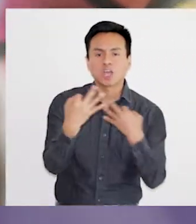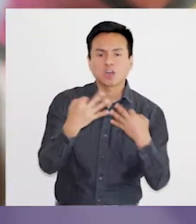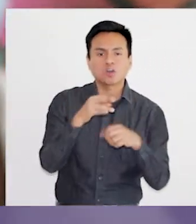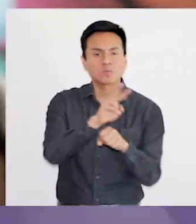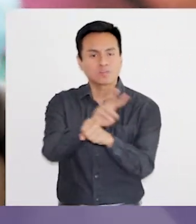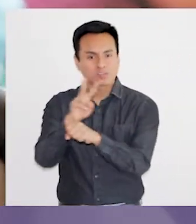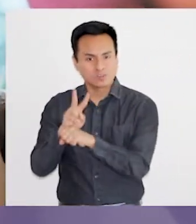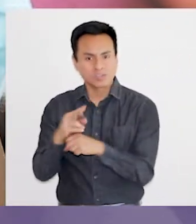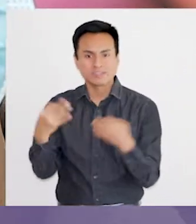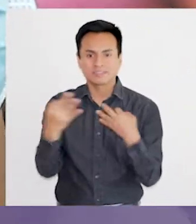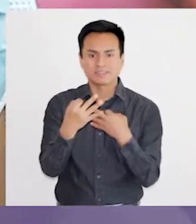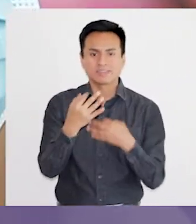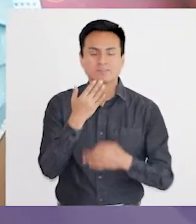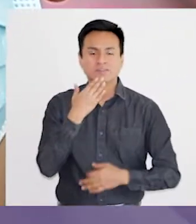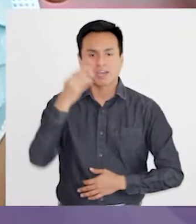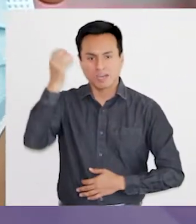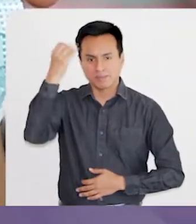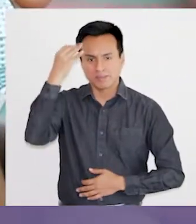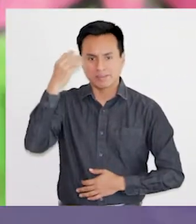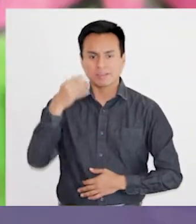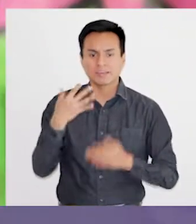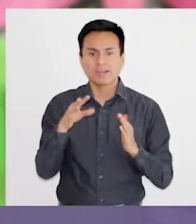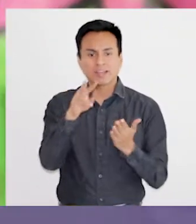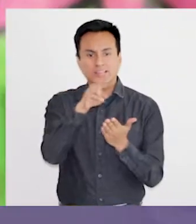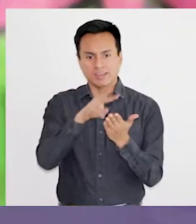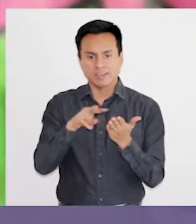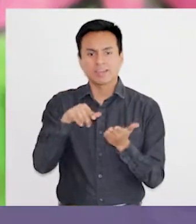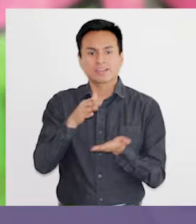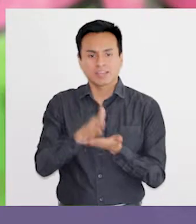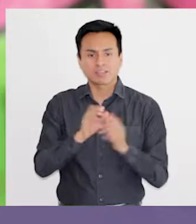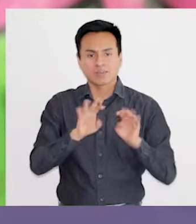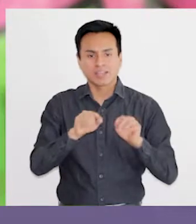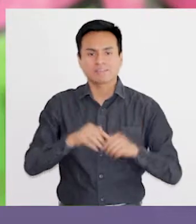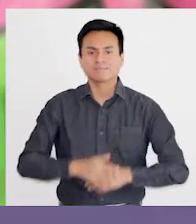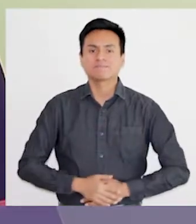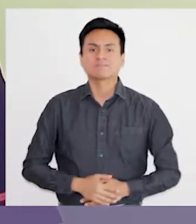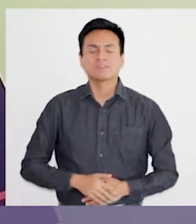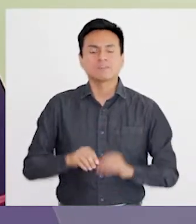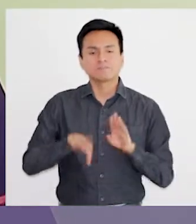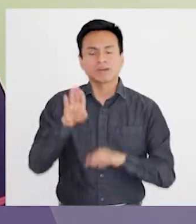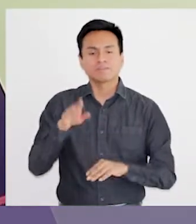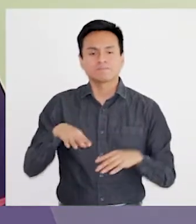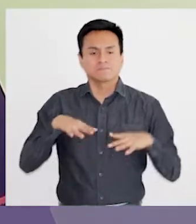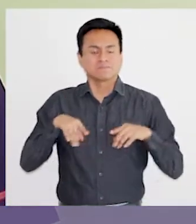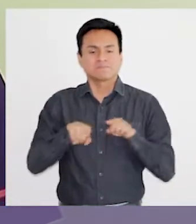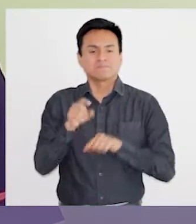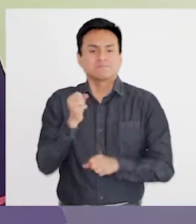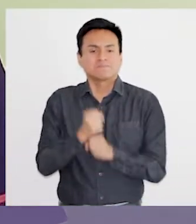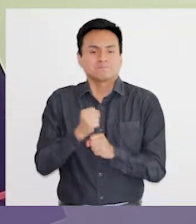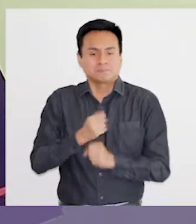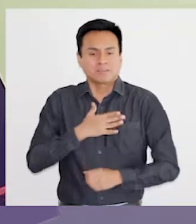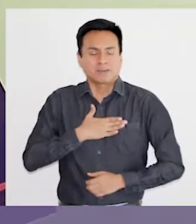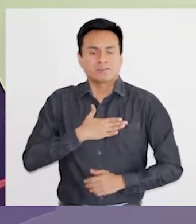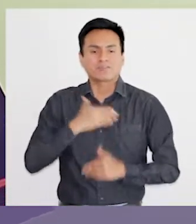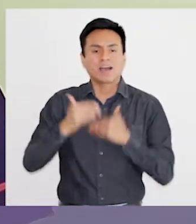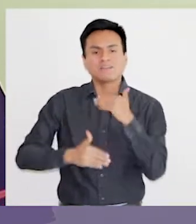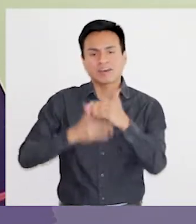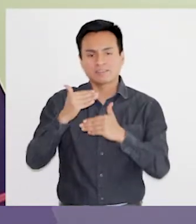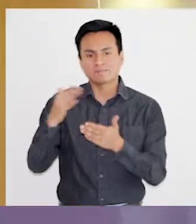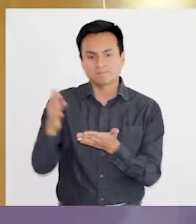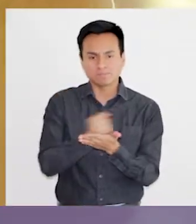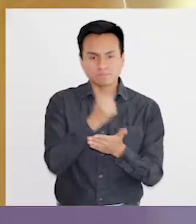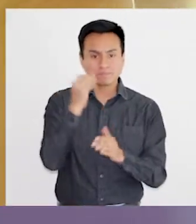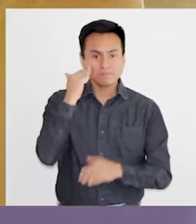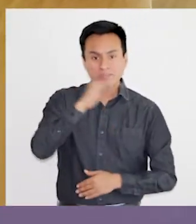los consejos de los profesores y aprender. Aprendí a leer en esta escuela. Lo más gratificante de mi trabajo es sin duda los